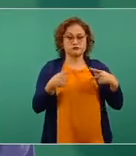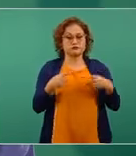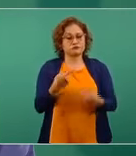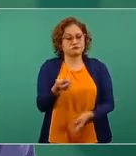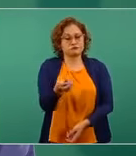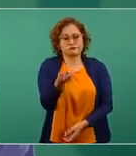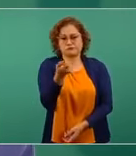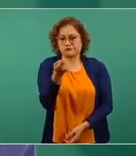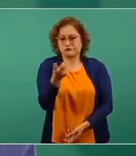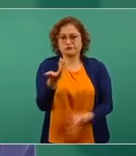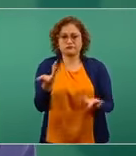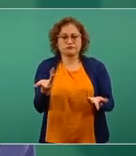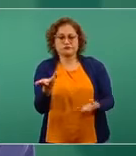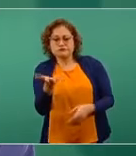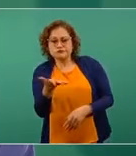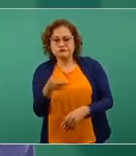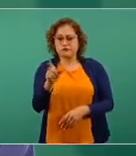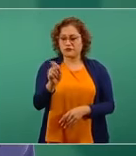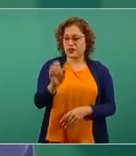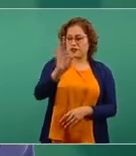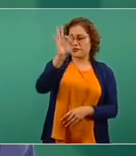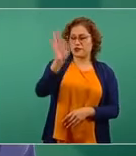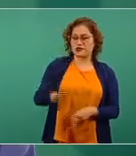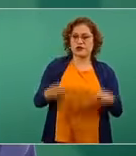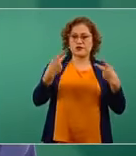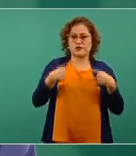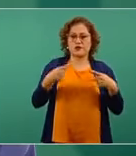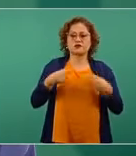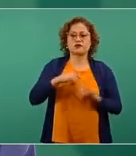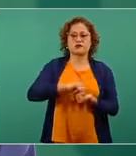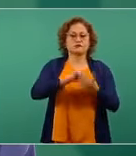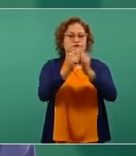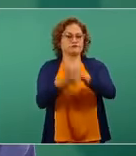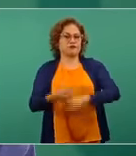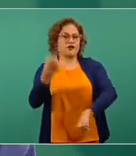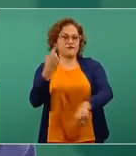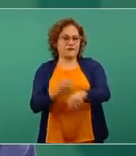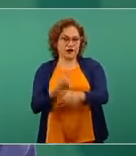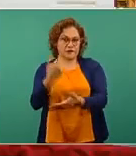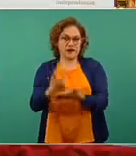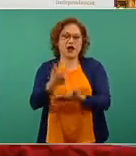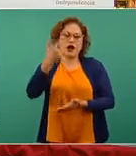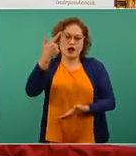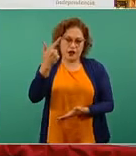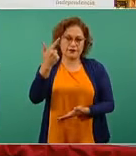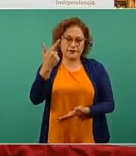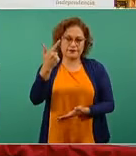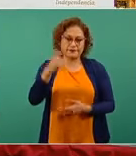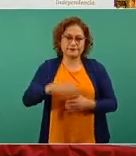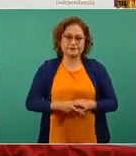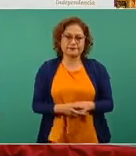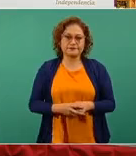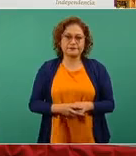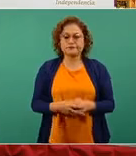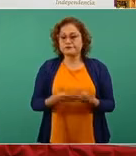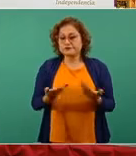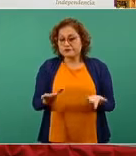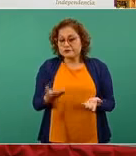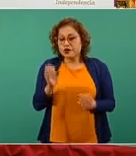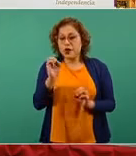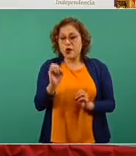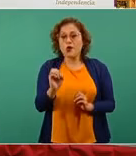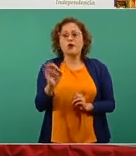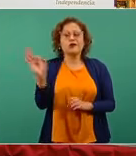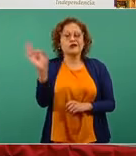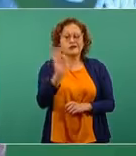menos del 20% de las personas que tienen COVID lo presentan en su forma grave. Y podría ser que la vacuna